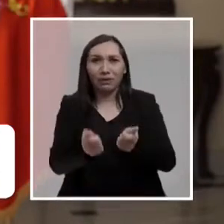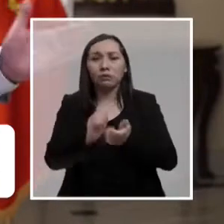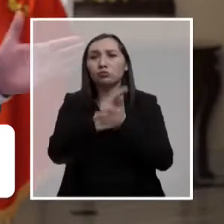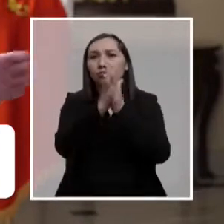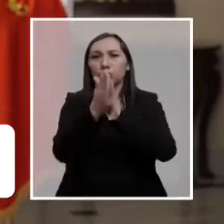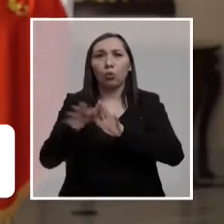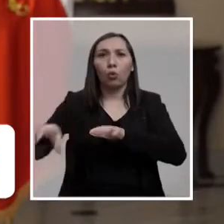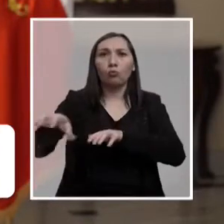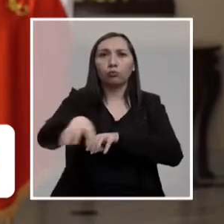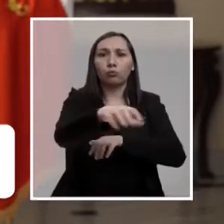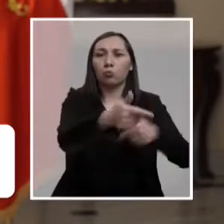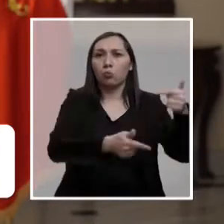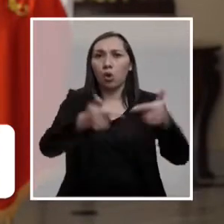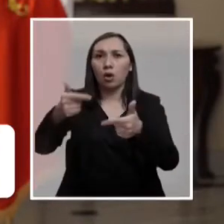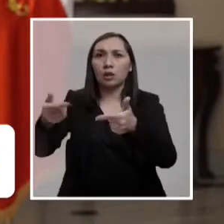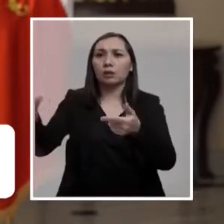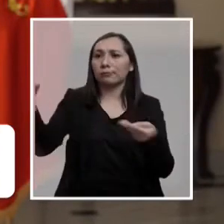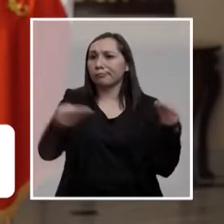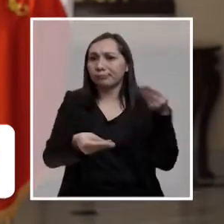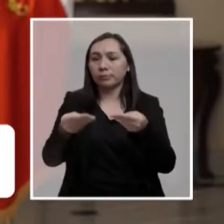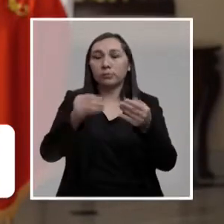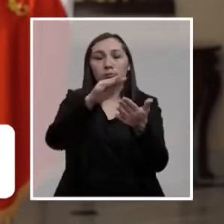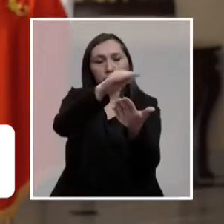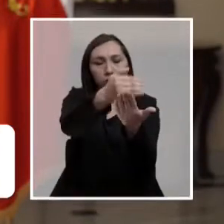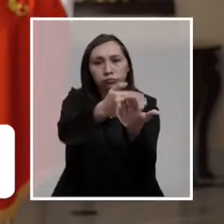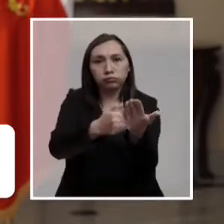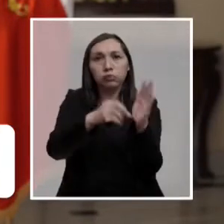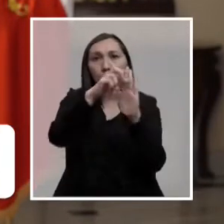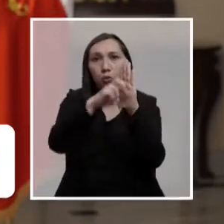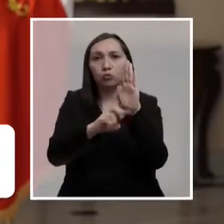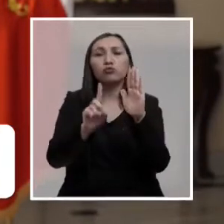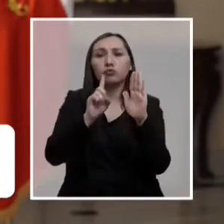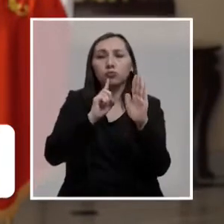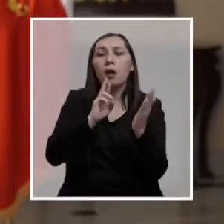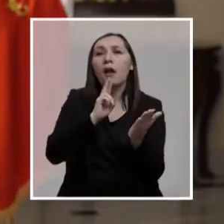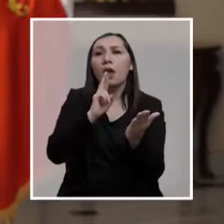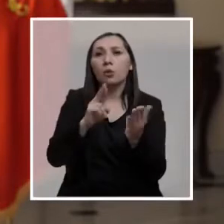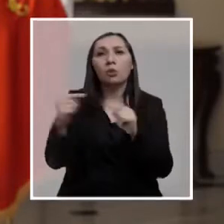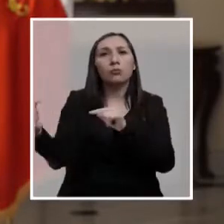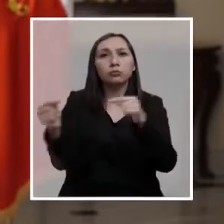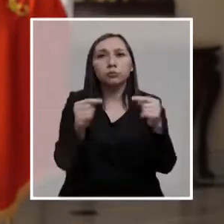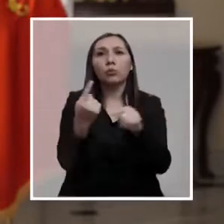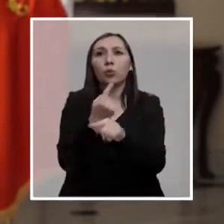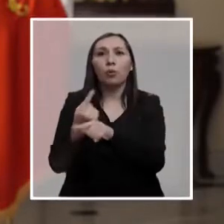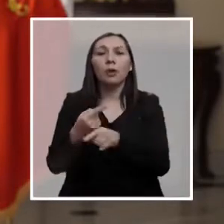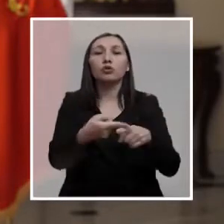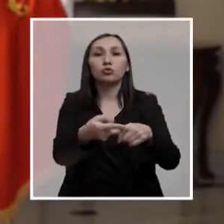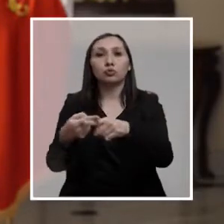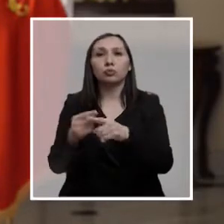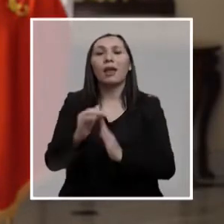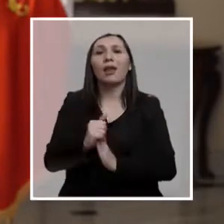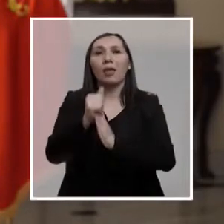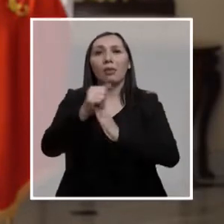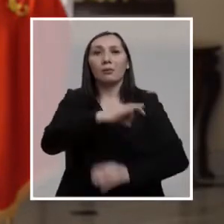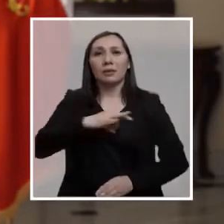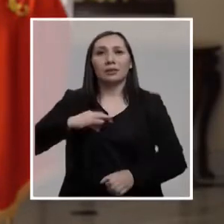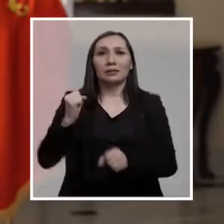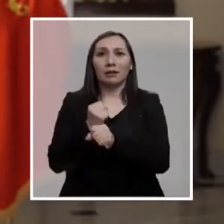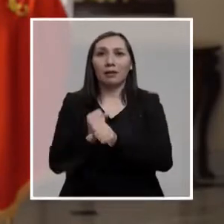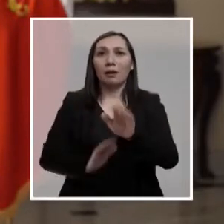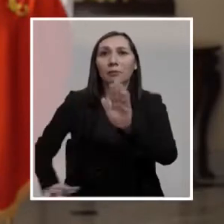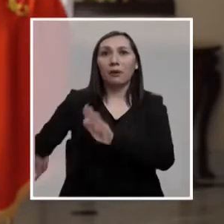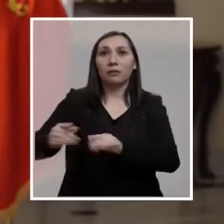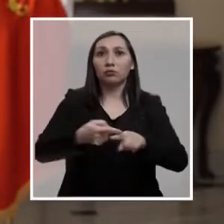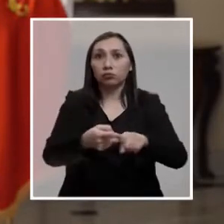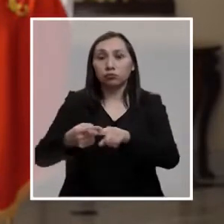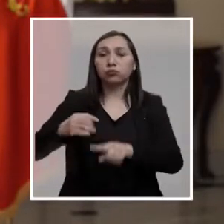de todos los sectores políticos. El proyecto incorpora también los resultados de los diálogos sociales liderados por el Ministerio del Trabajo y Previsión